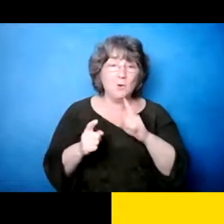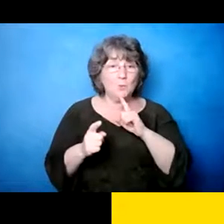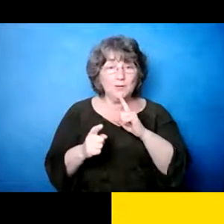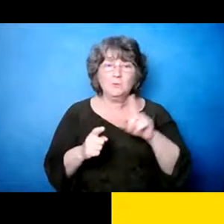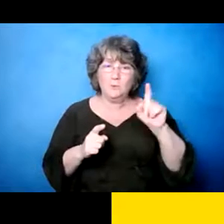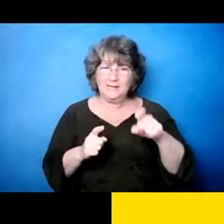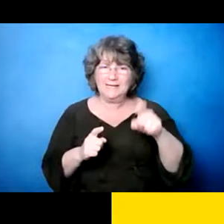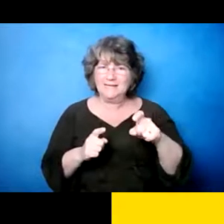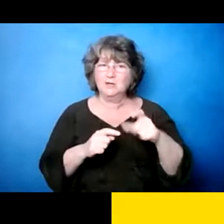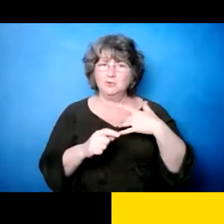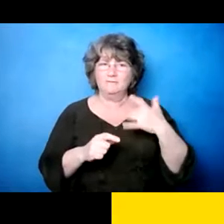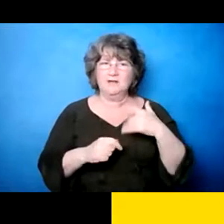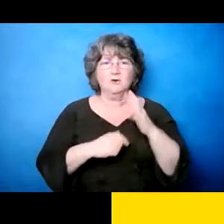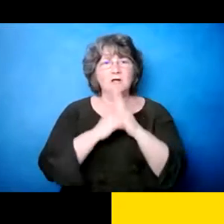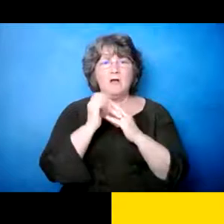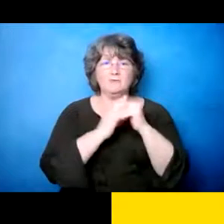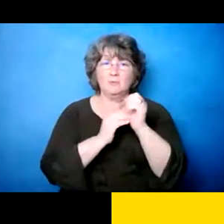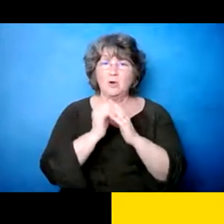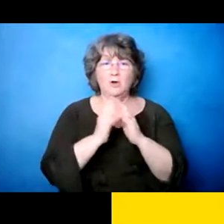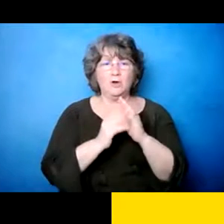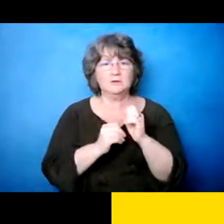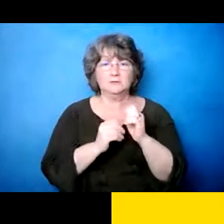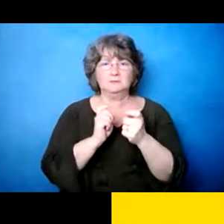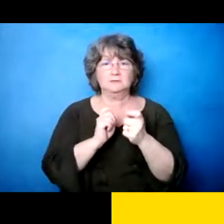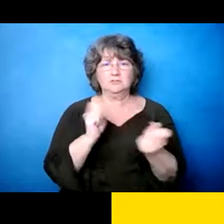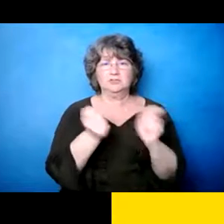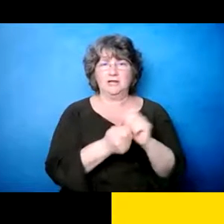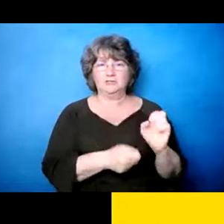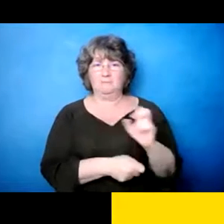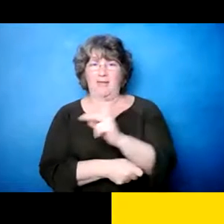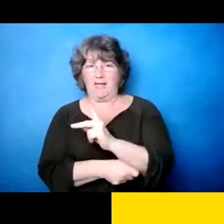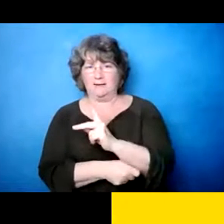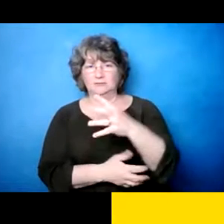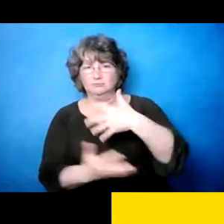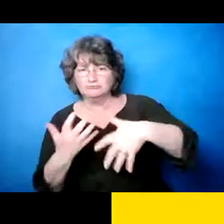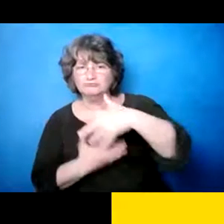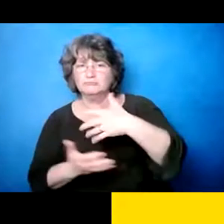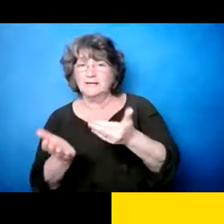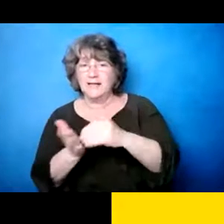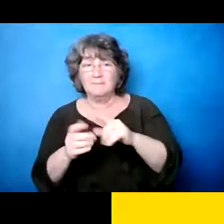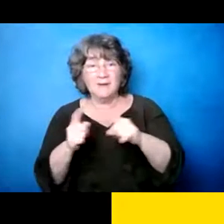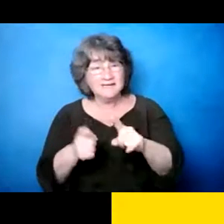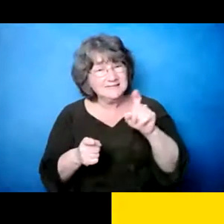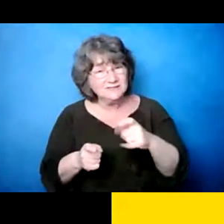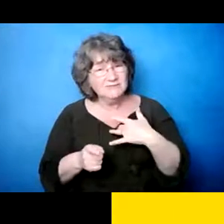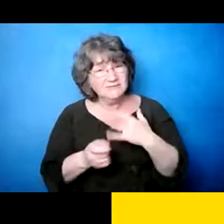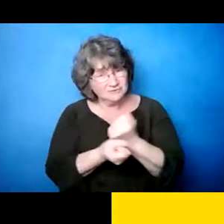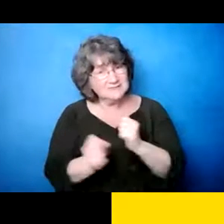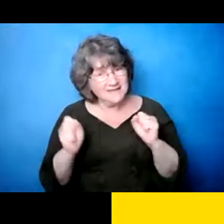punto de regreso, especialmente para las familias, que están teniendo dificultades con todos esos. Entonces, necesitan